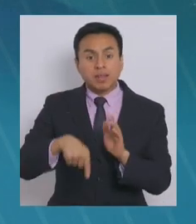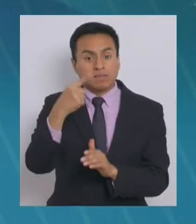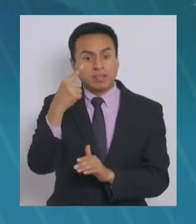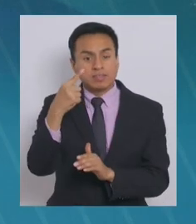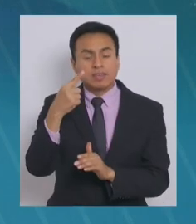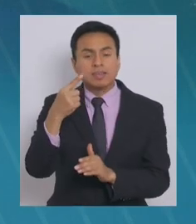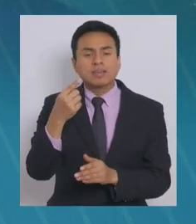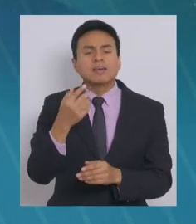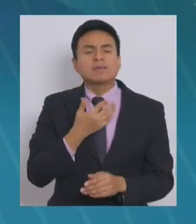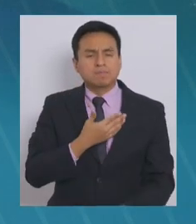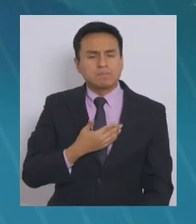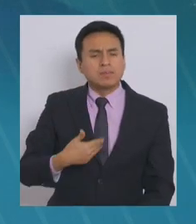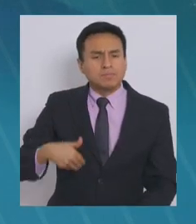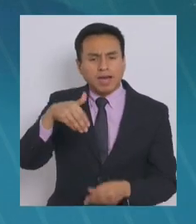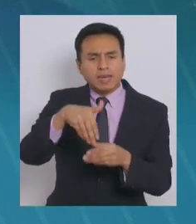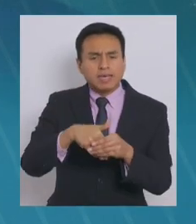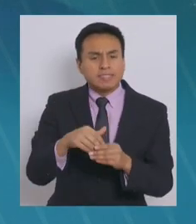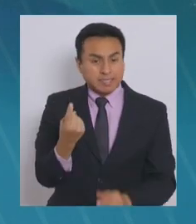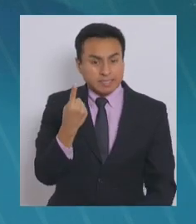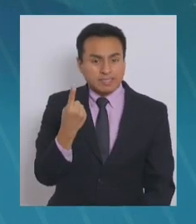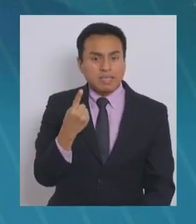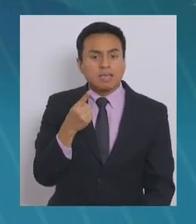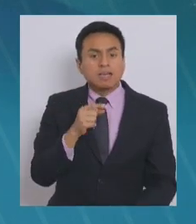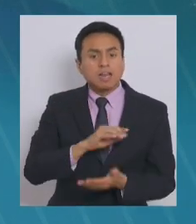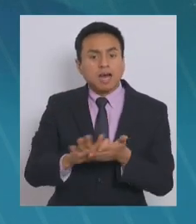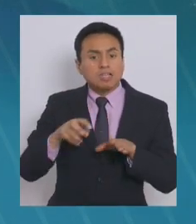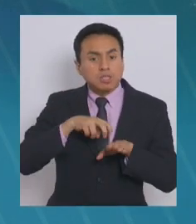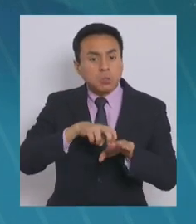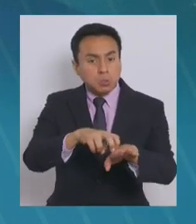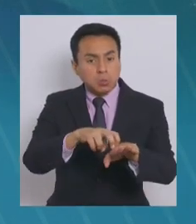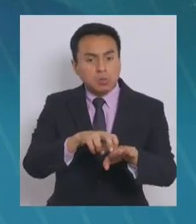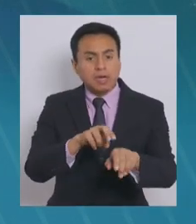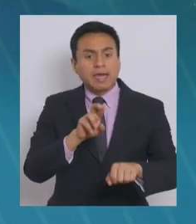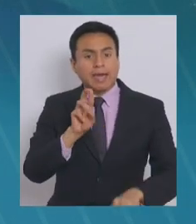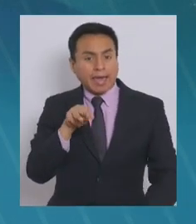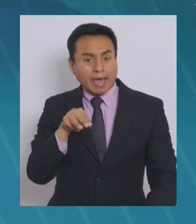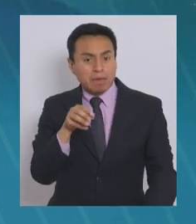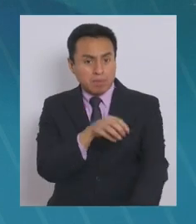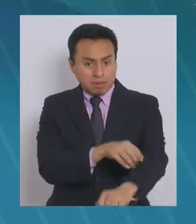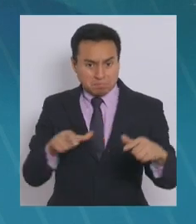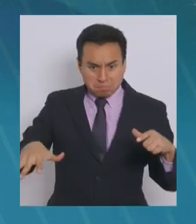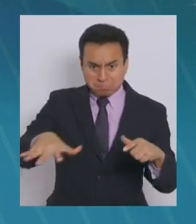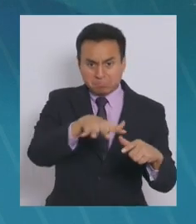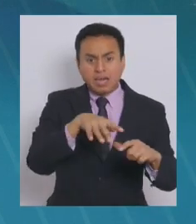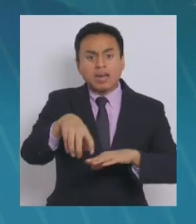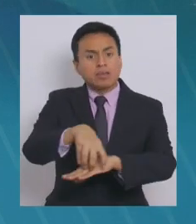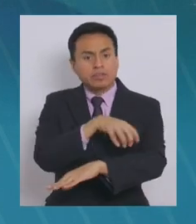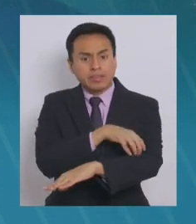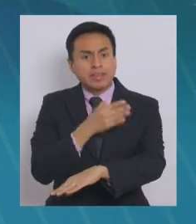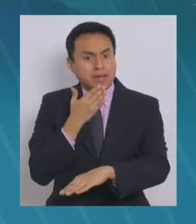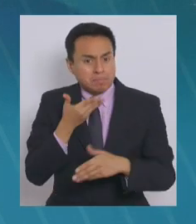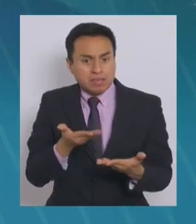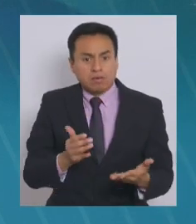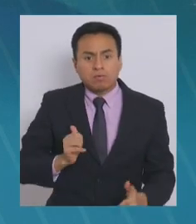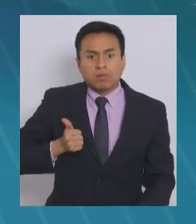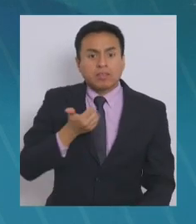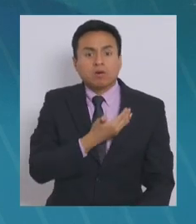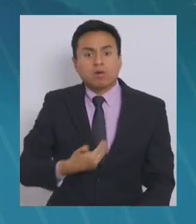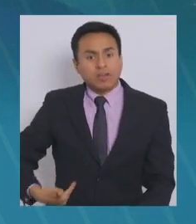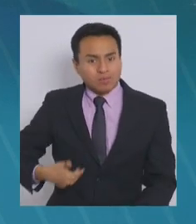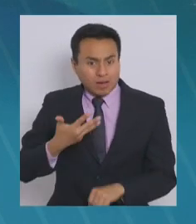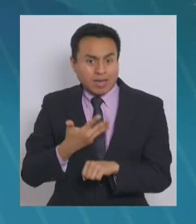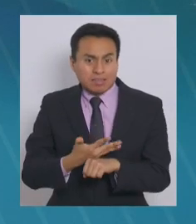vez en unas primarias, hay transporte gratuito. Y hay transporte gratuito en la región metropolitana y también en regiones. Eso es parte de la voluntad del gobierno